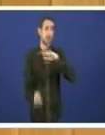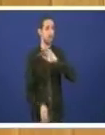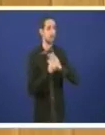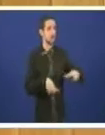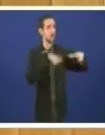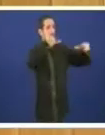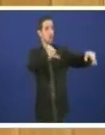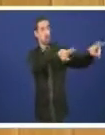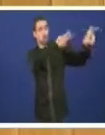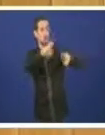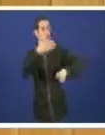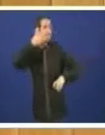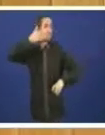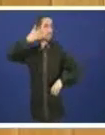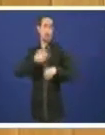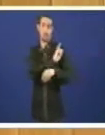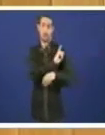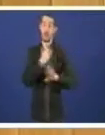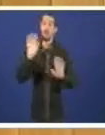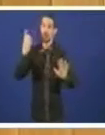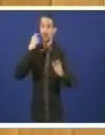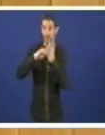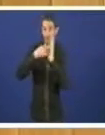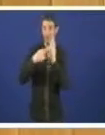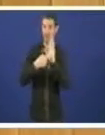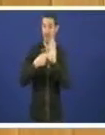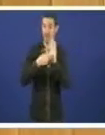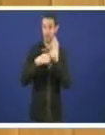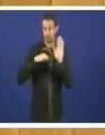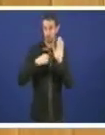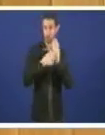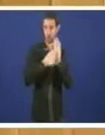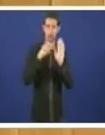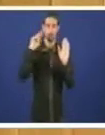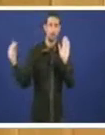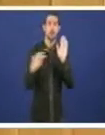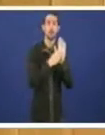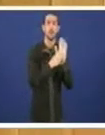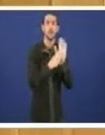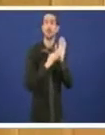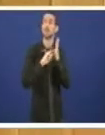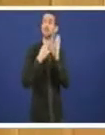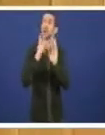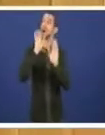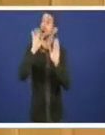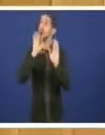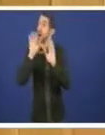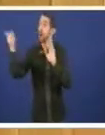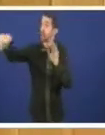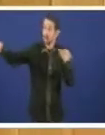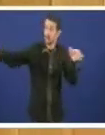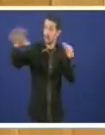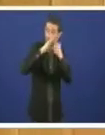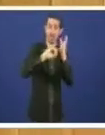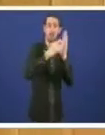señor Varela é que no plan no plan teño aquí que no que vostedes se amparan non di en ningún sitio